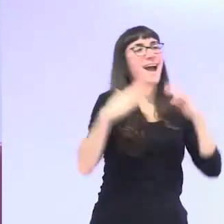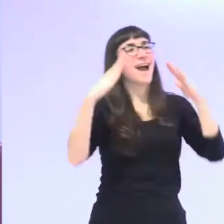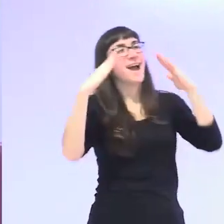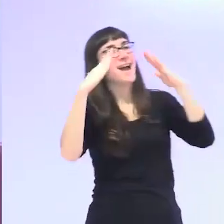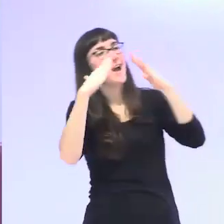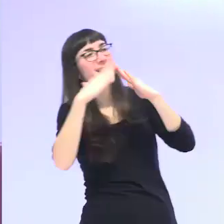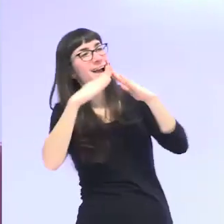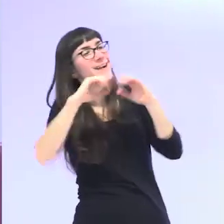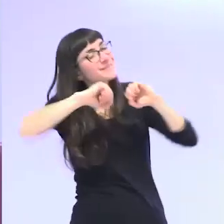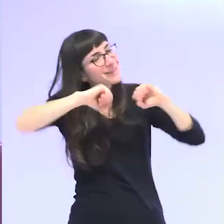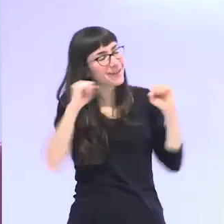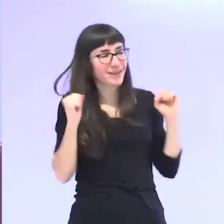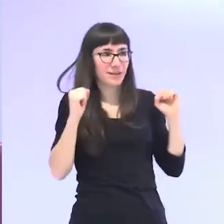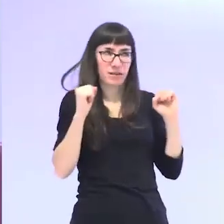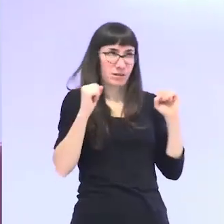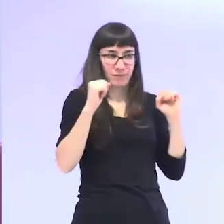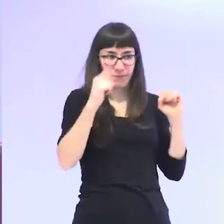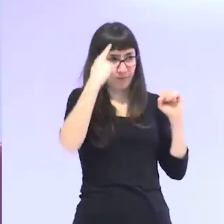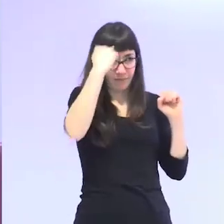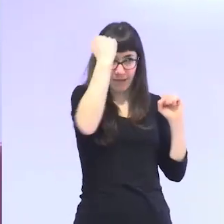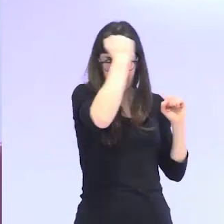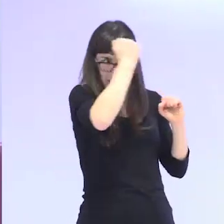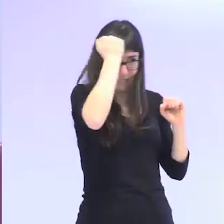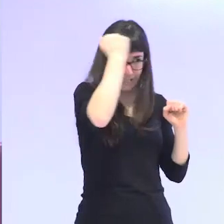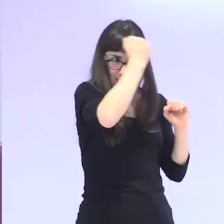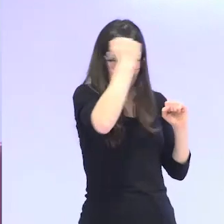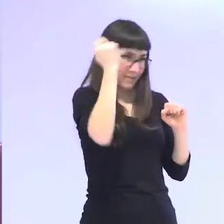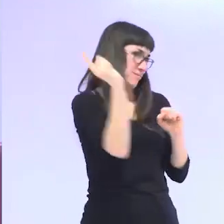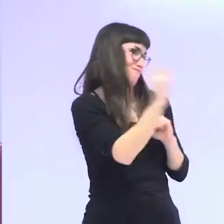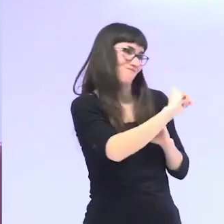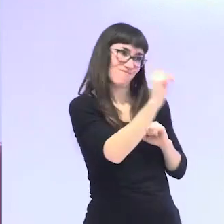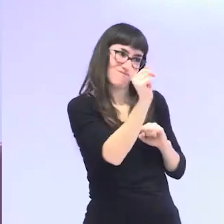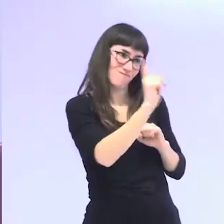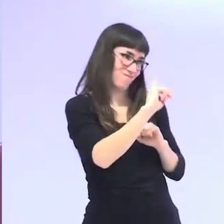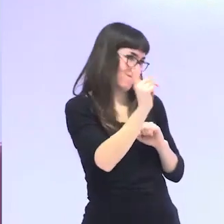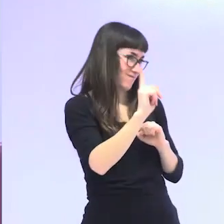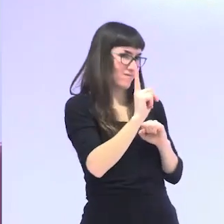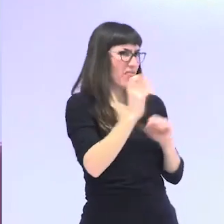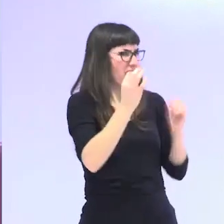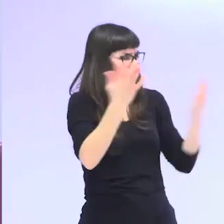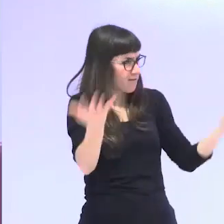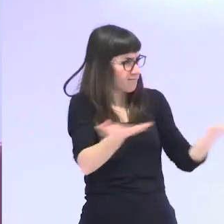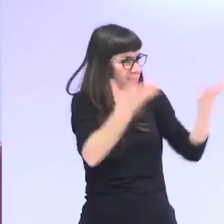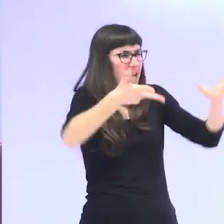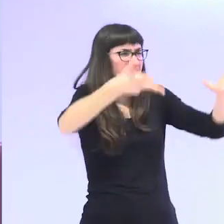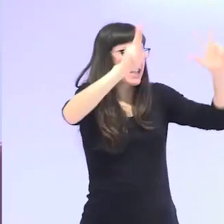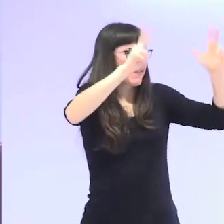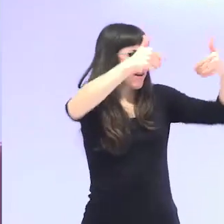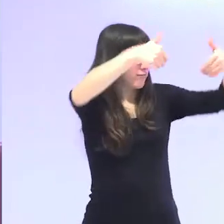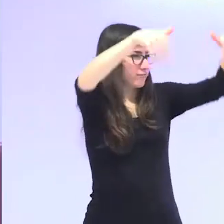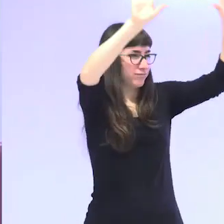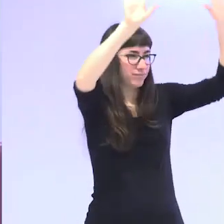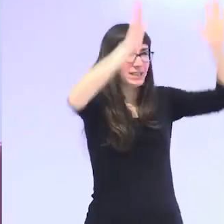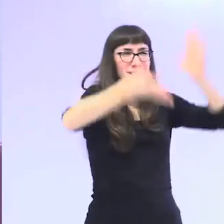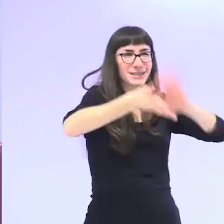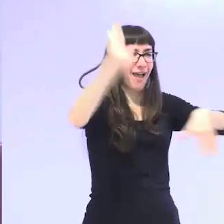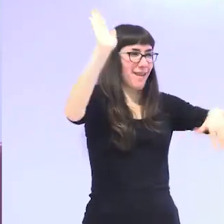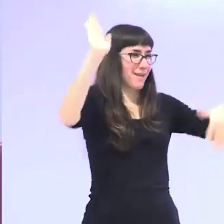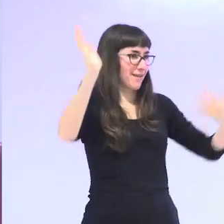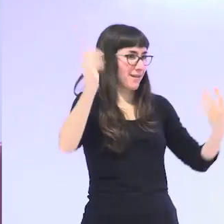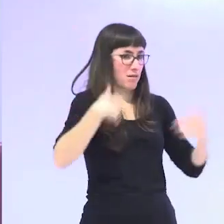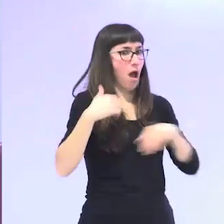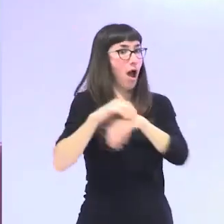pues hay que liberarse de muchos de estos patrones que son poco emancipatorios yo tengo una amiga de 82 años